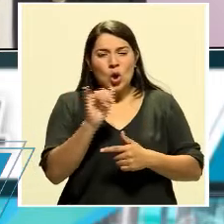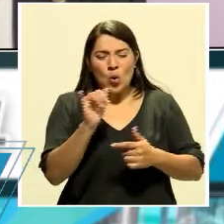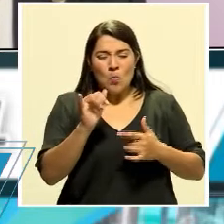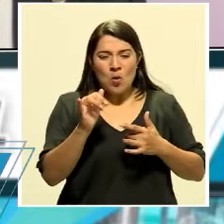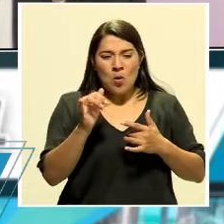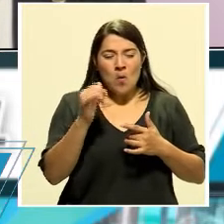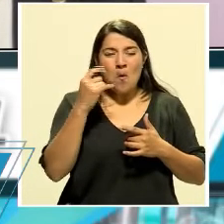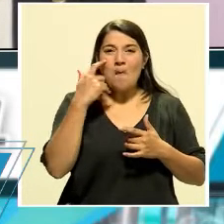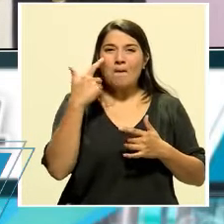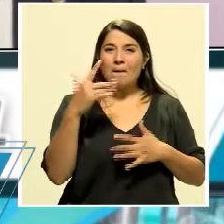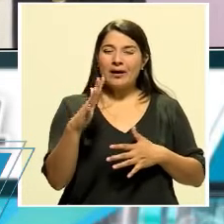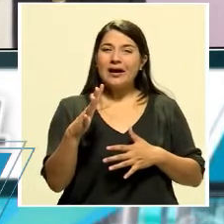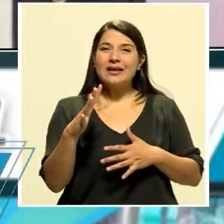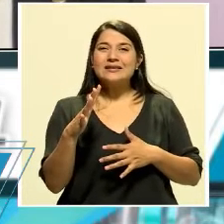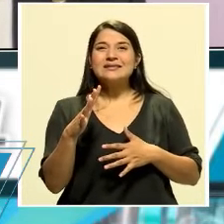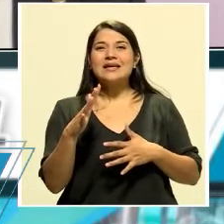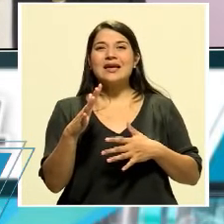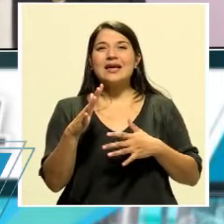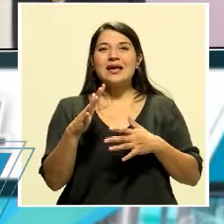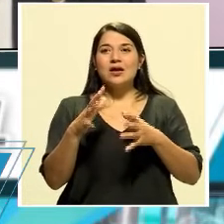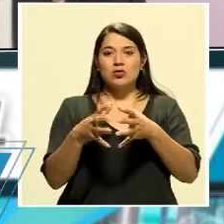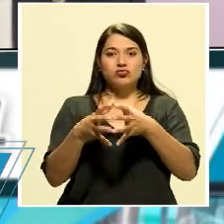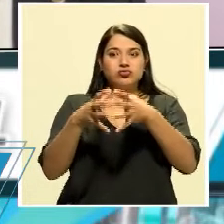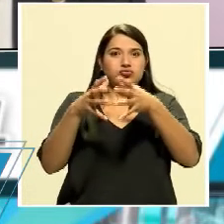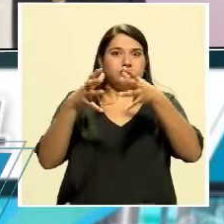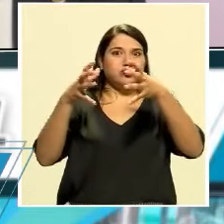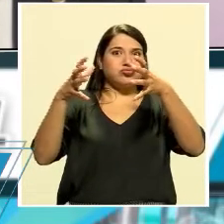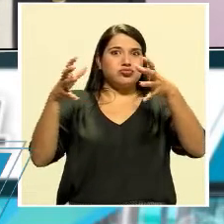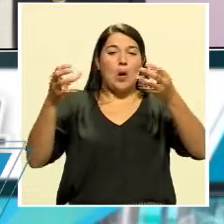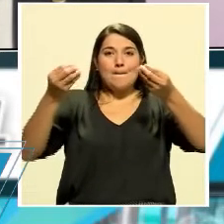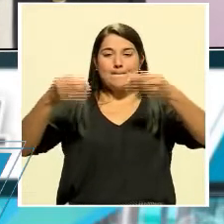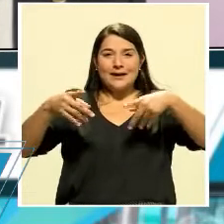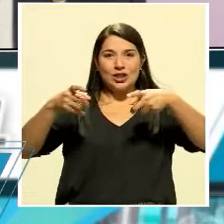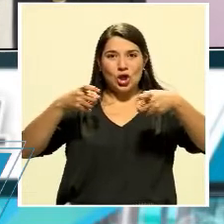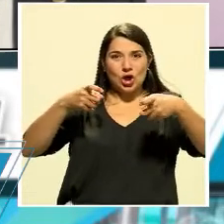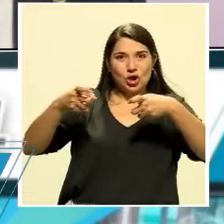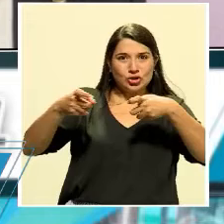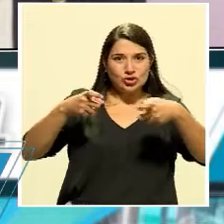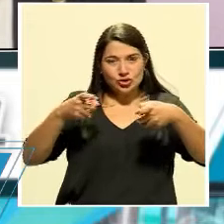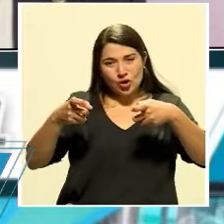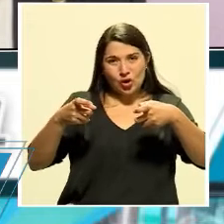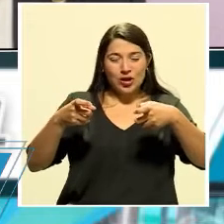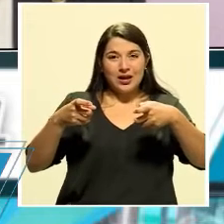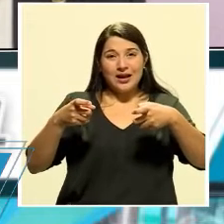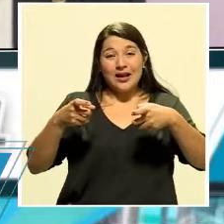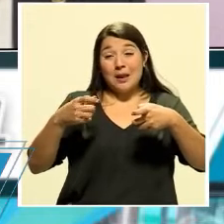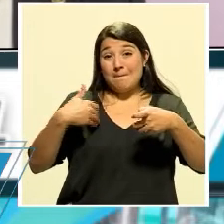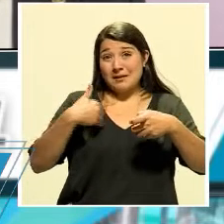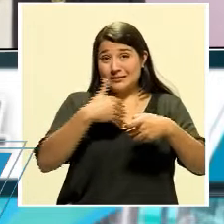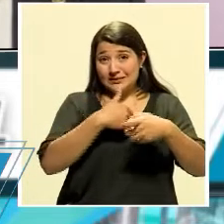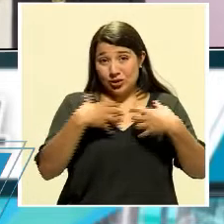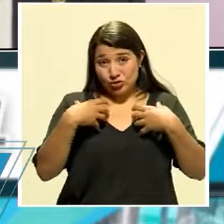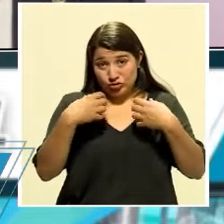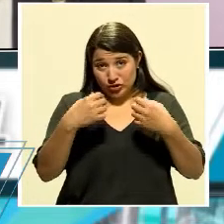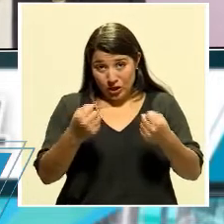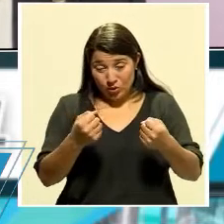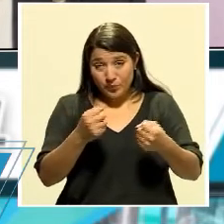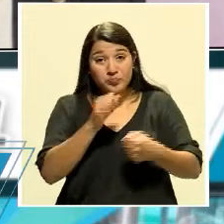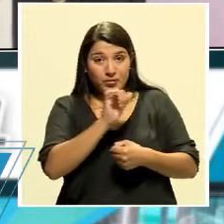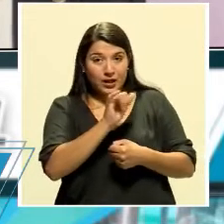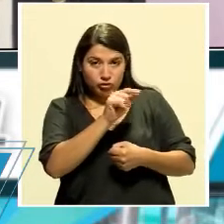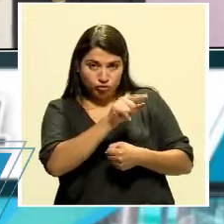el crecimiento fue desbordando las posibilidades del ministerio. Eso es un hecho. Ya usted